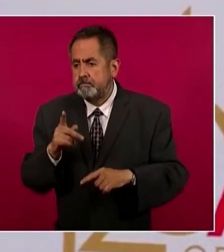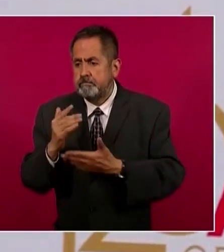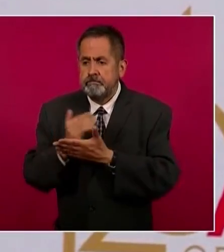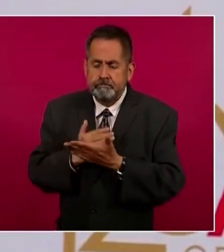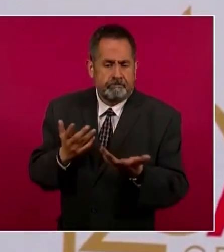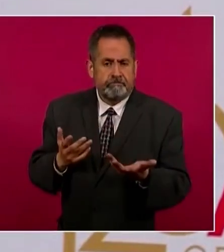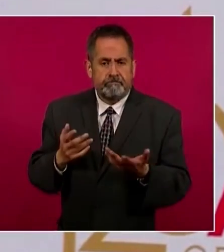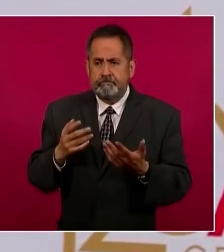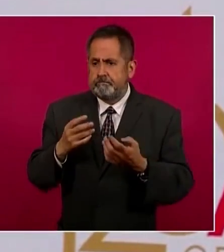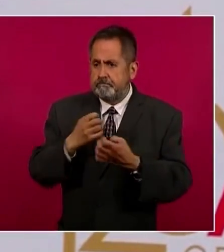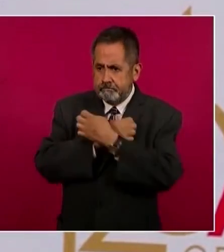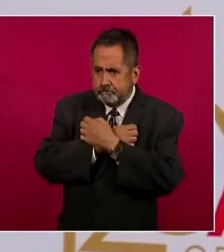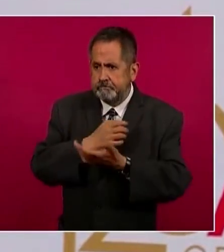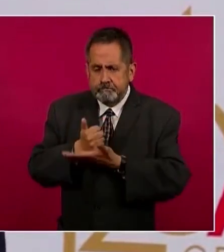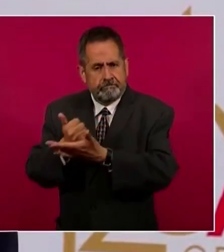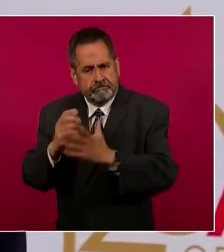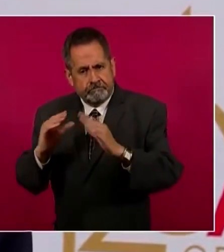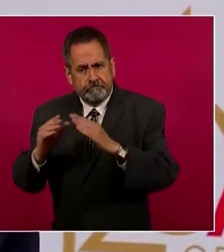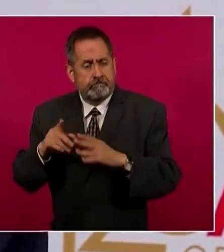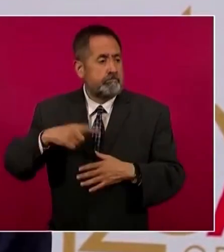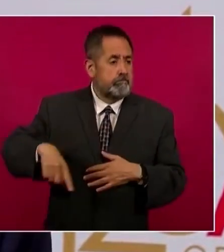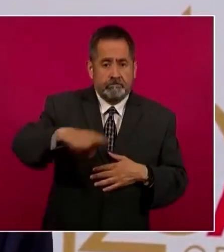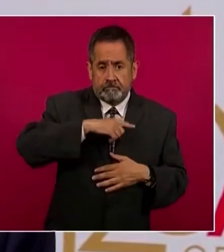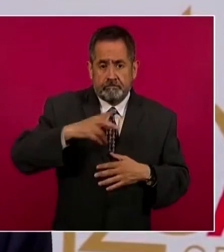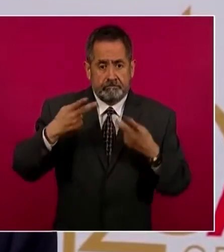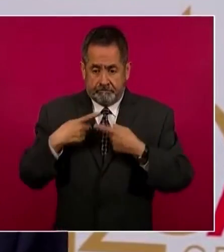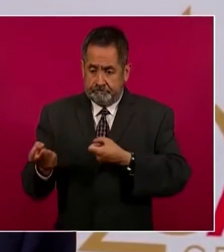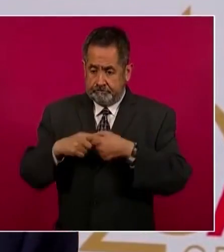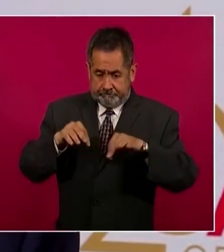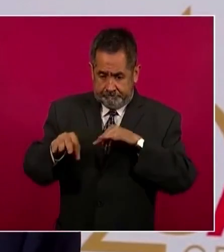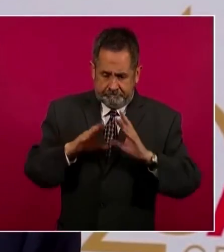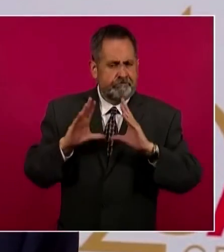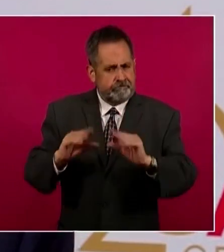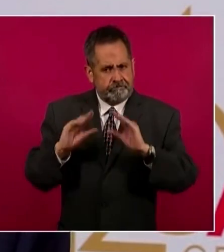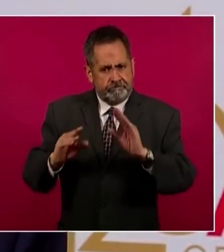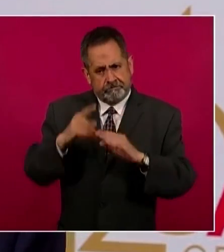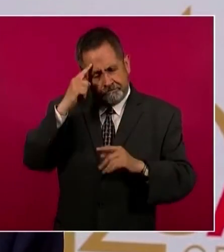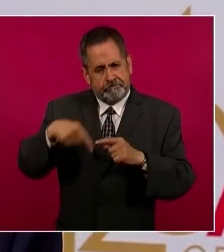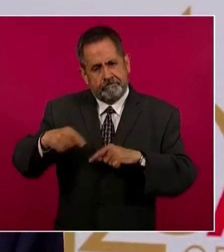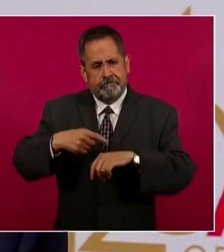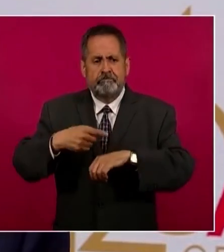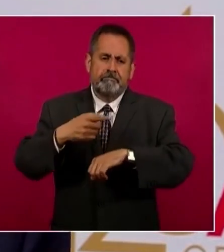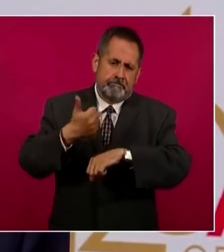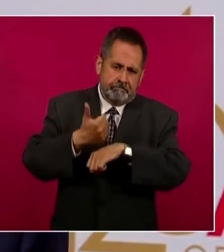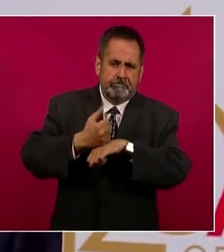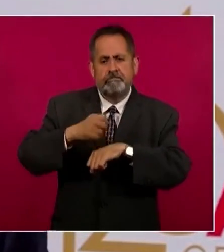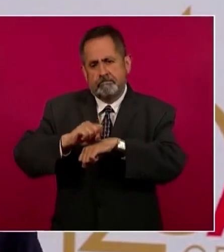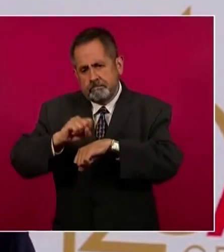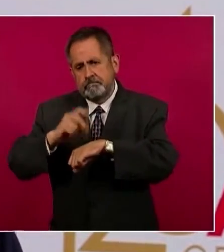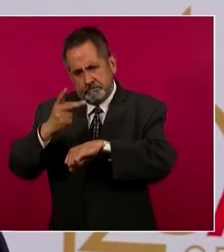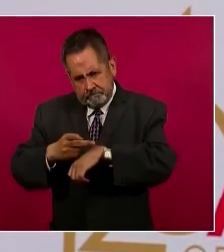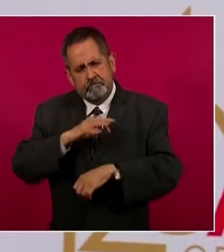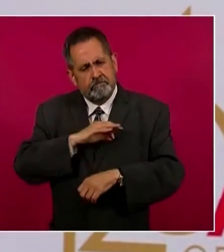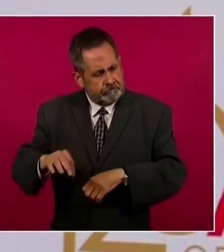Tenemos que hacernos cargo de ayudar a nuestros trabajadores que puedan completar su educación formal que de alguna manera tuvieron que dejar para